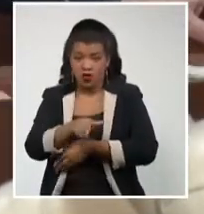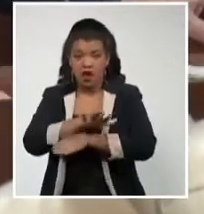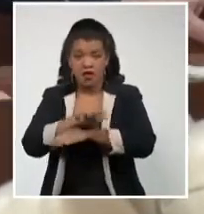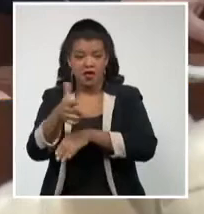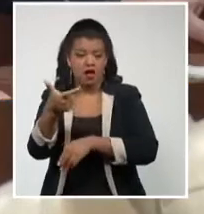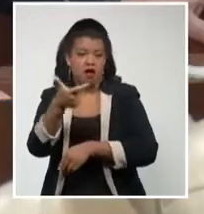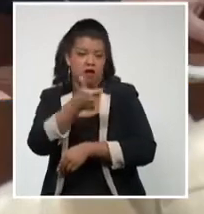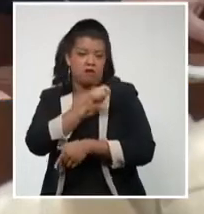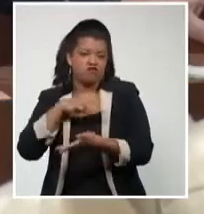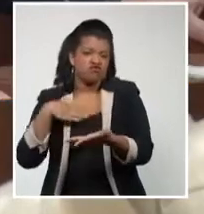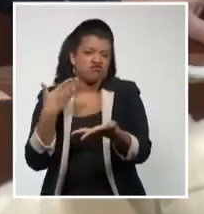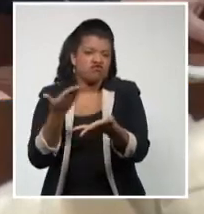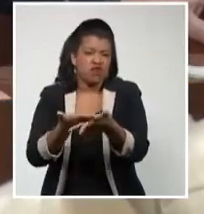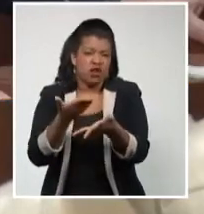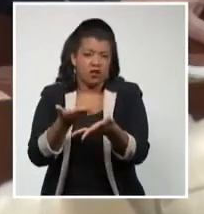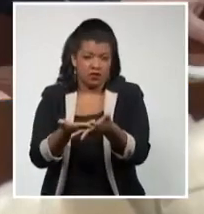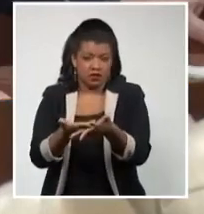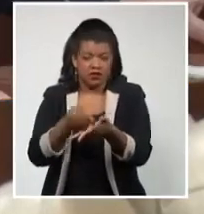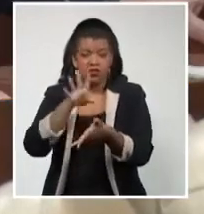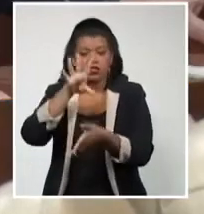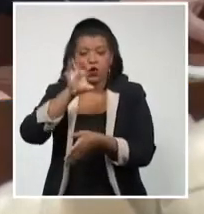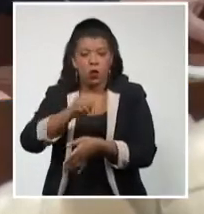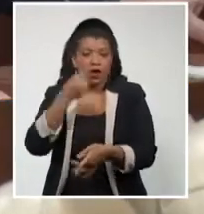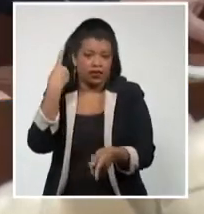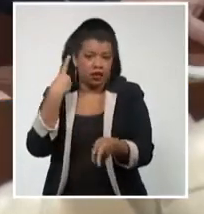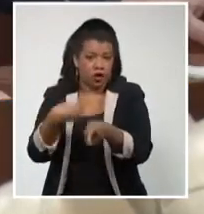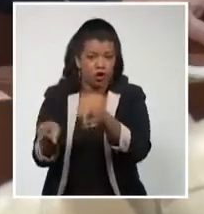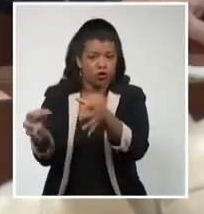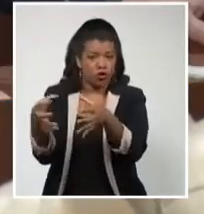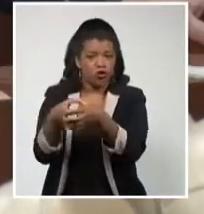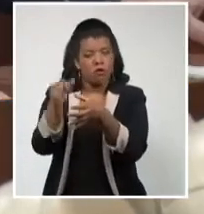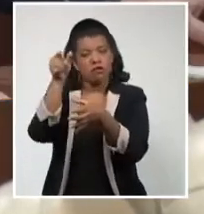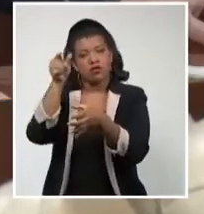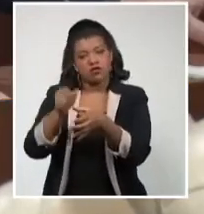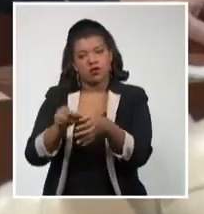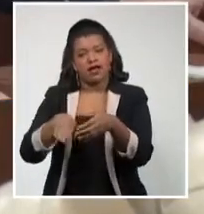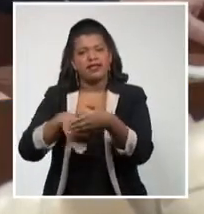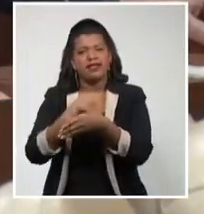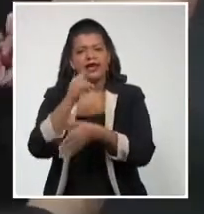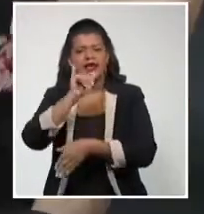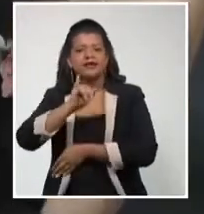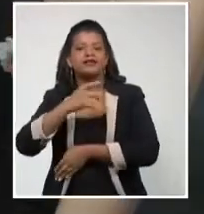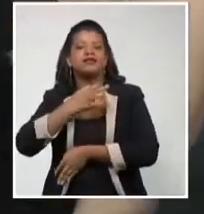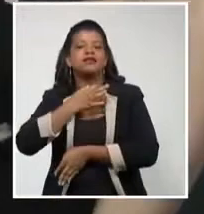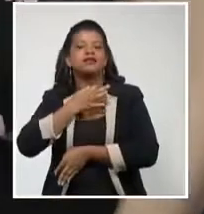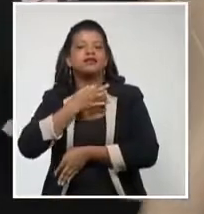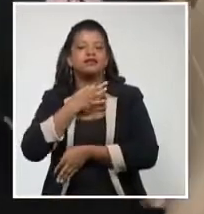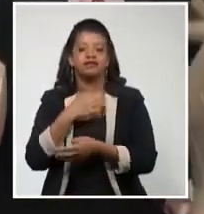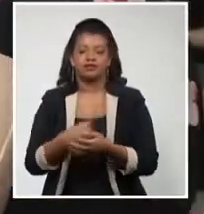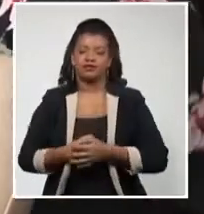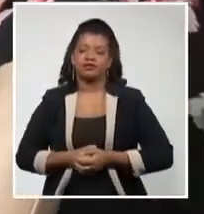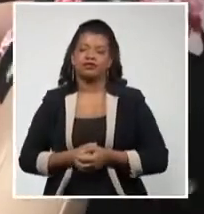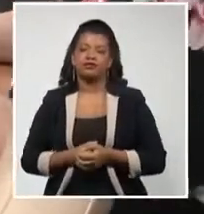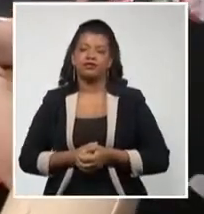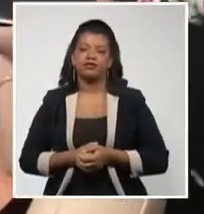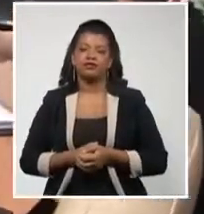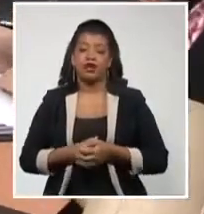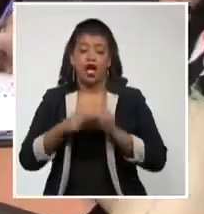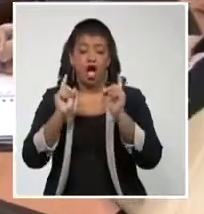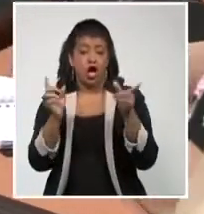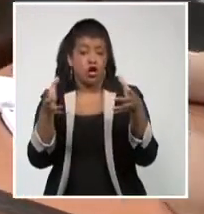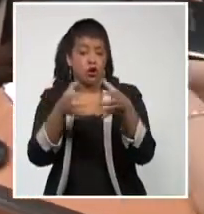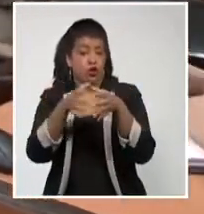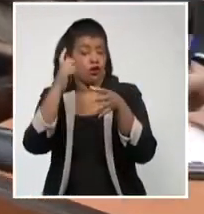a 50 nuevos voluntarios el día 6 de enero. Durante la reunión con científicos y